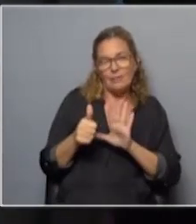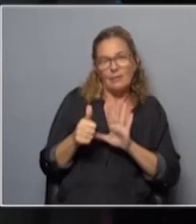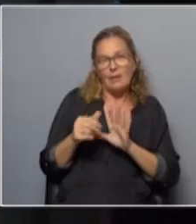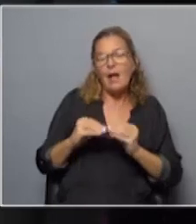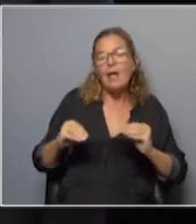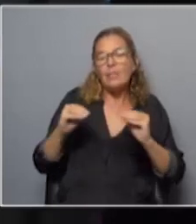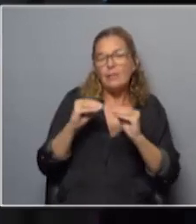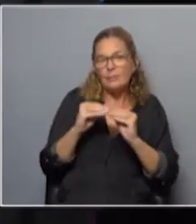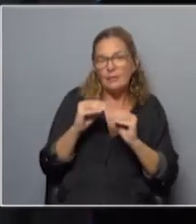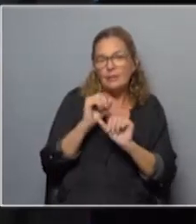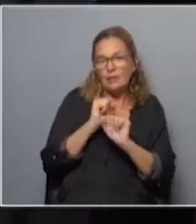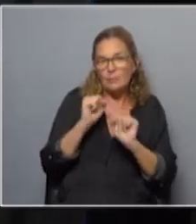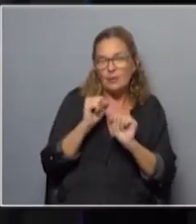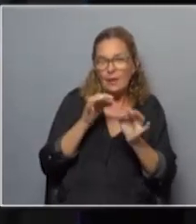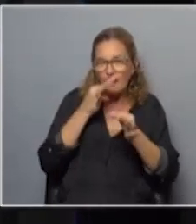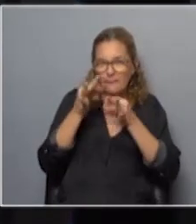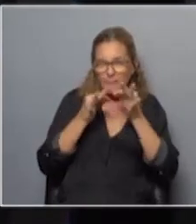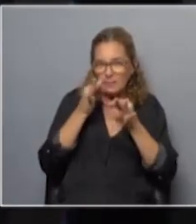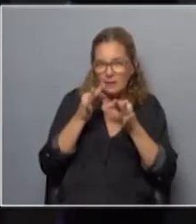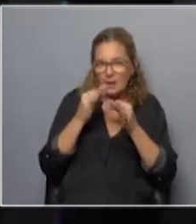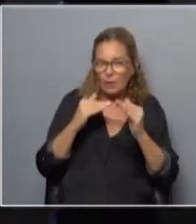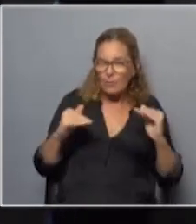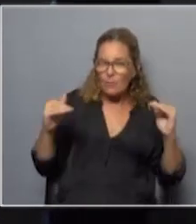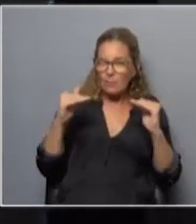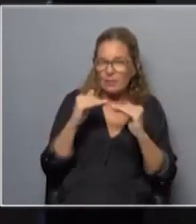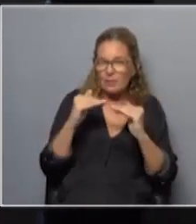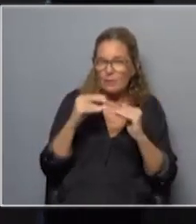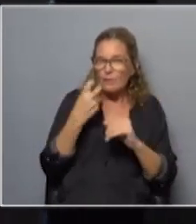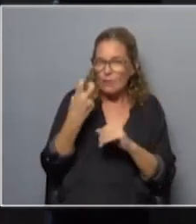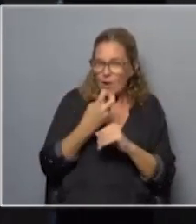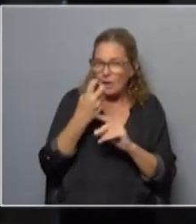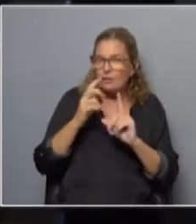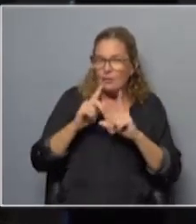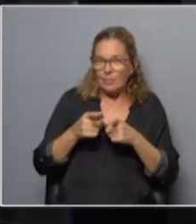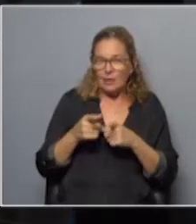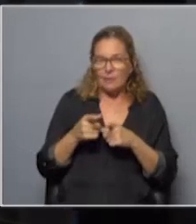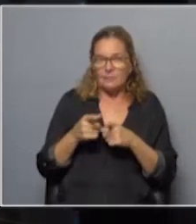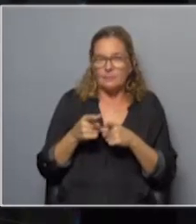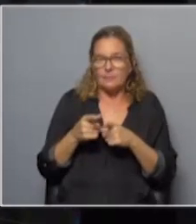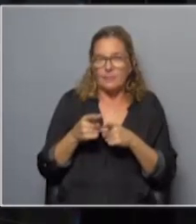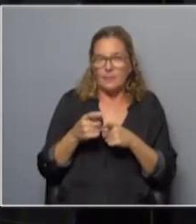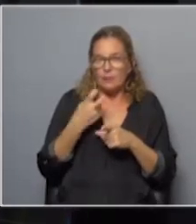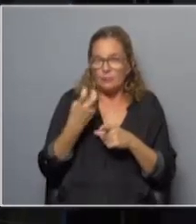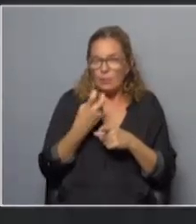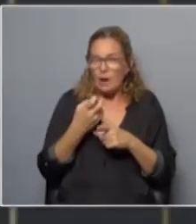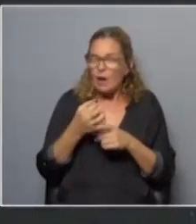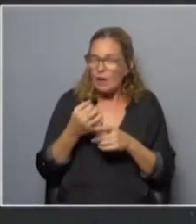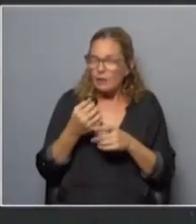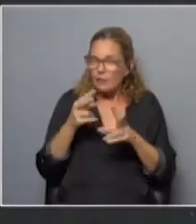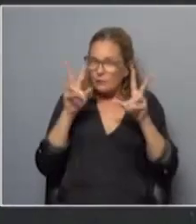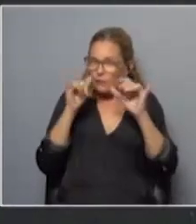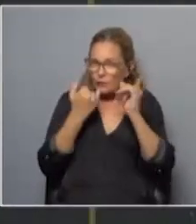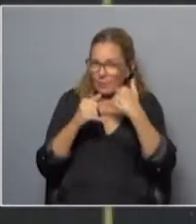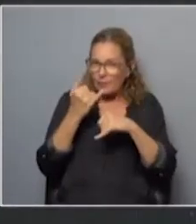además se podría explicar o hacer un paralelismo buscando una hipótesis también bueno la búsqueda de fuentes oficiales si